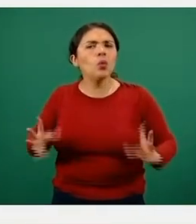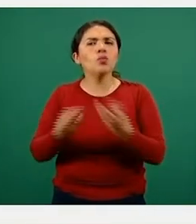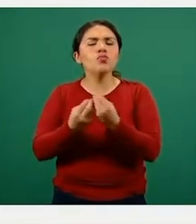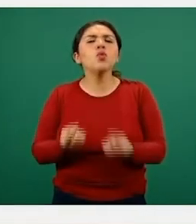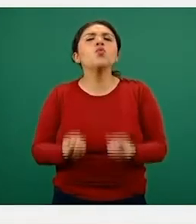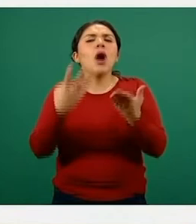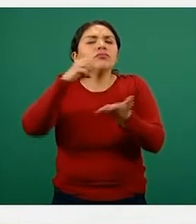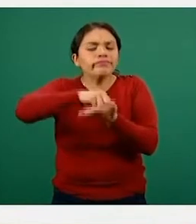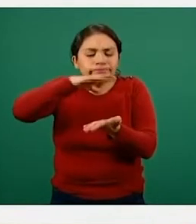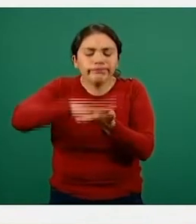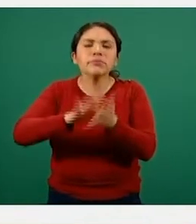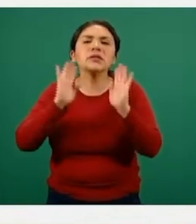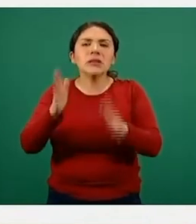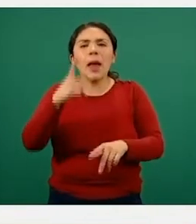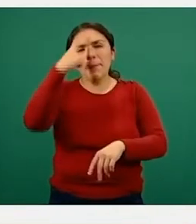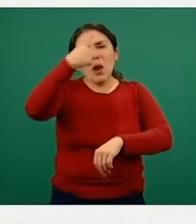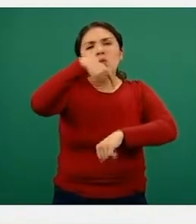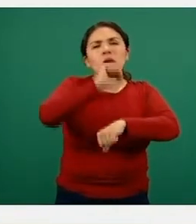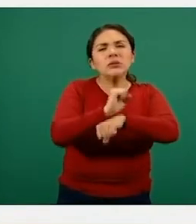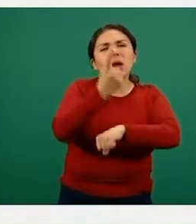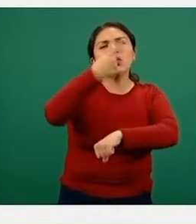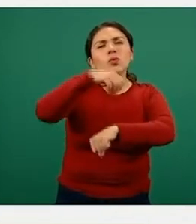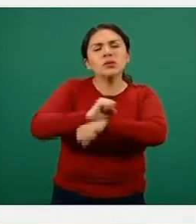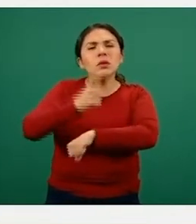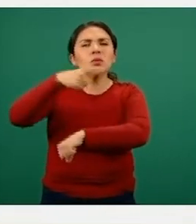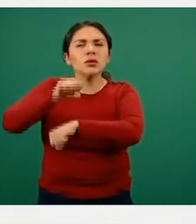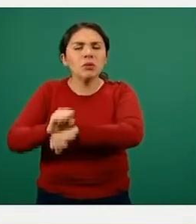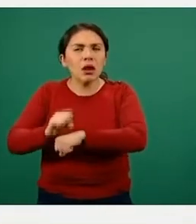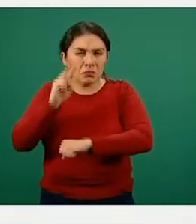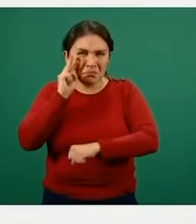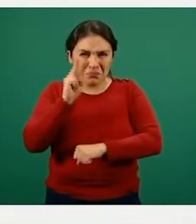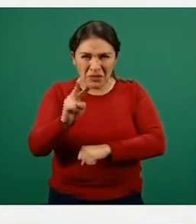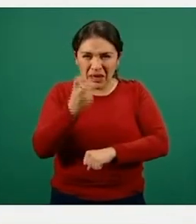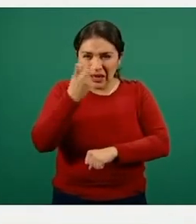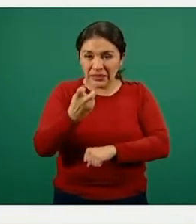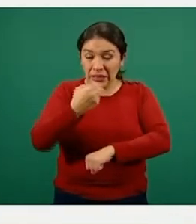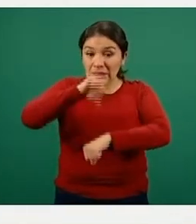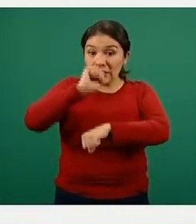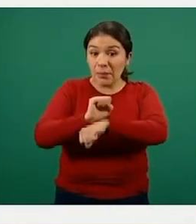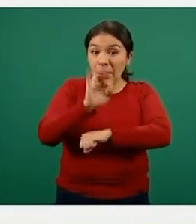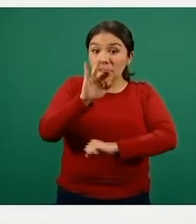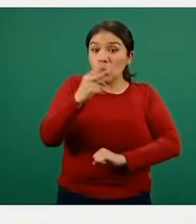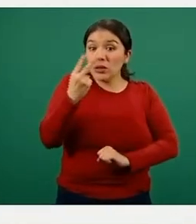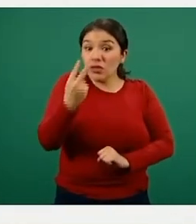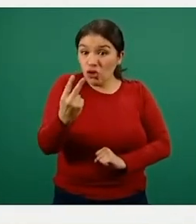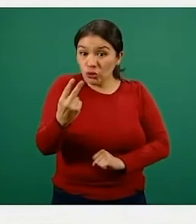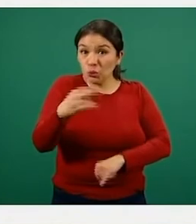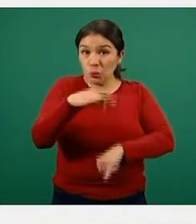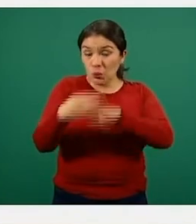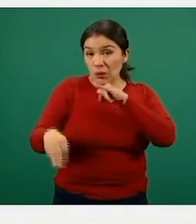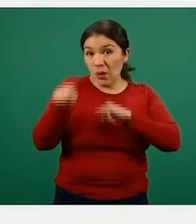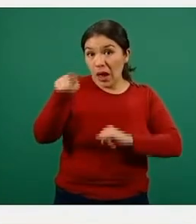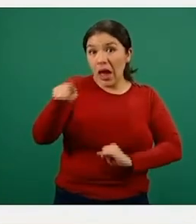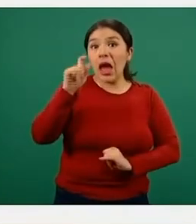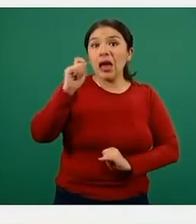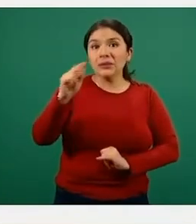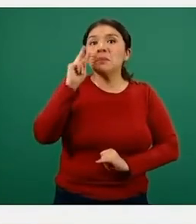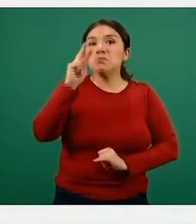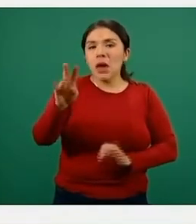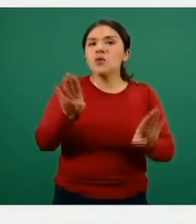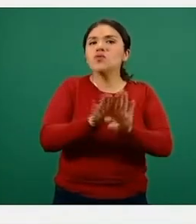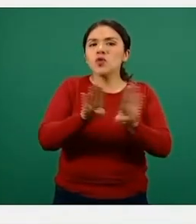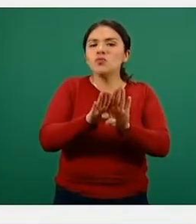están confirmando para cada una de las semanas epidemiológicas. Si vemos en la semana 52, es precisamente esta